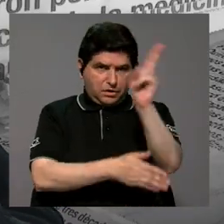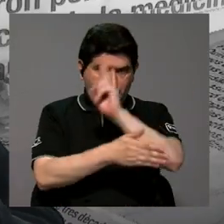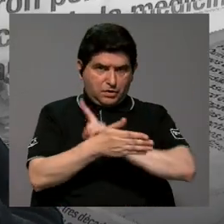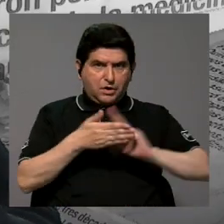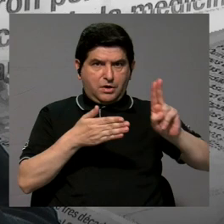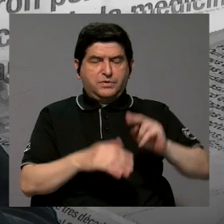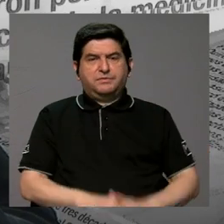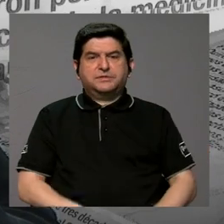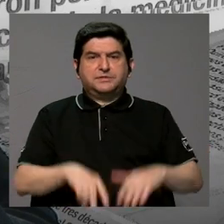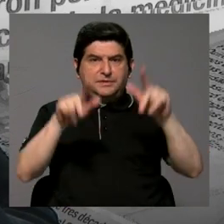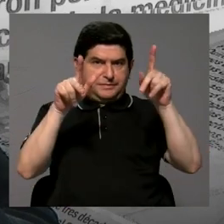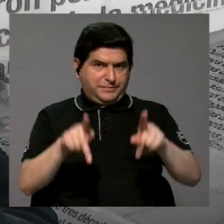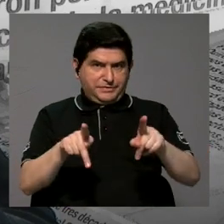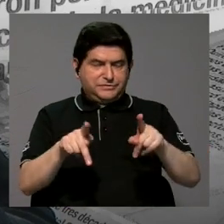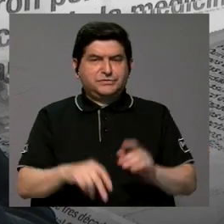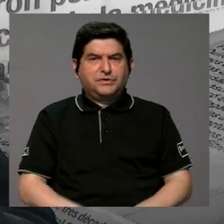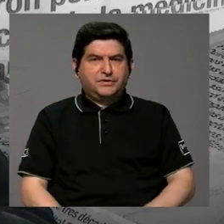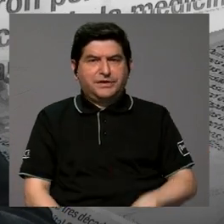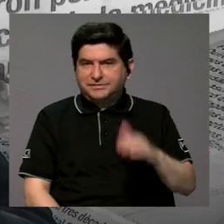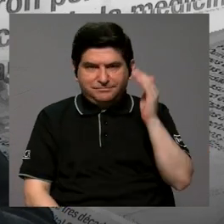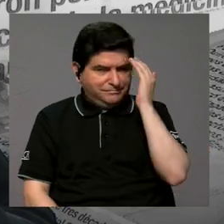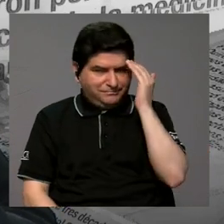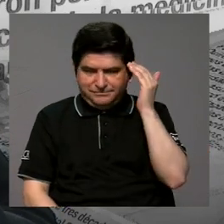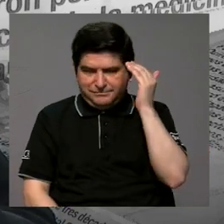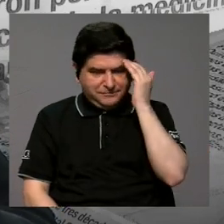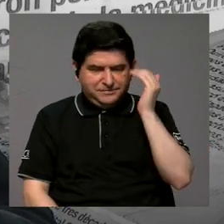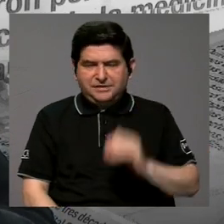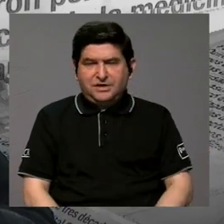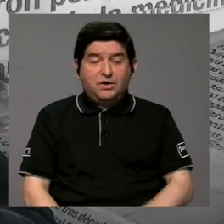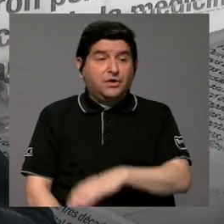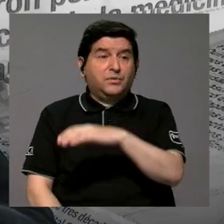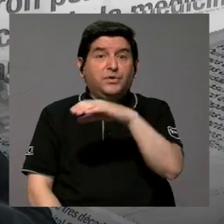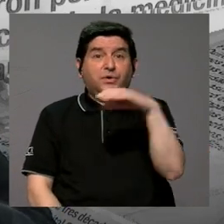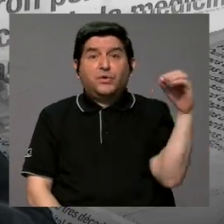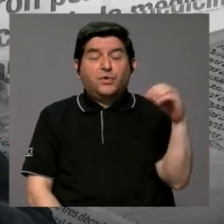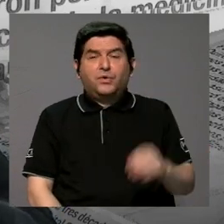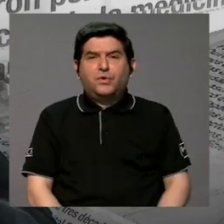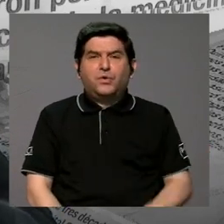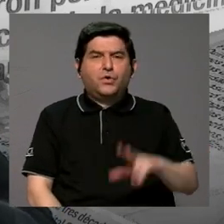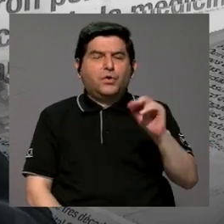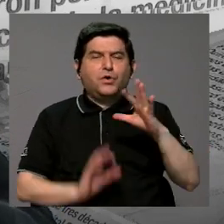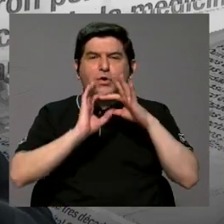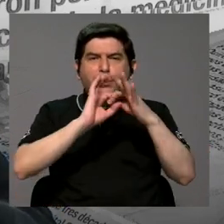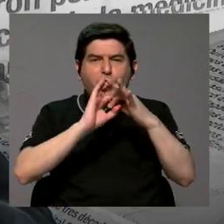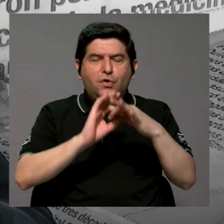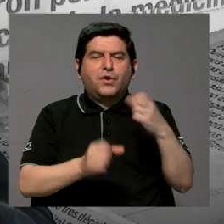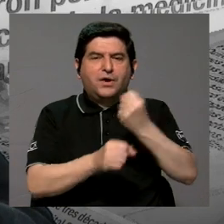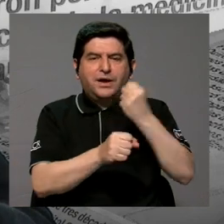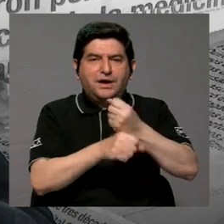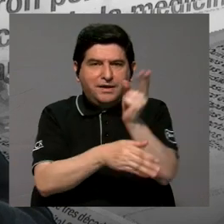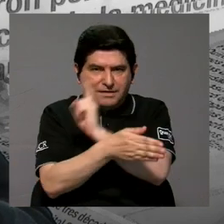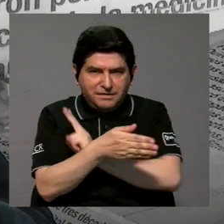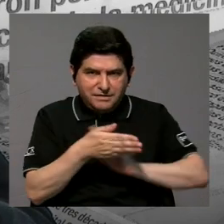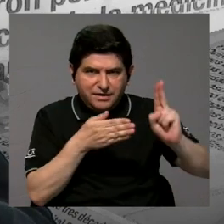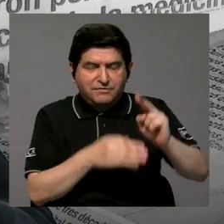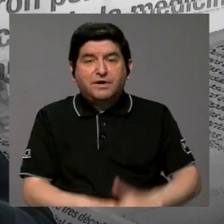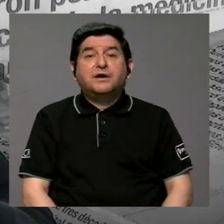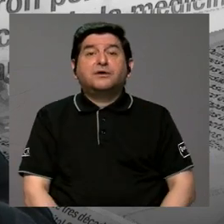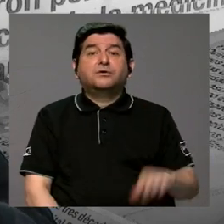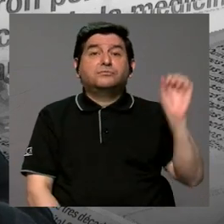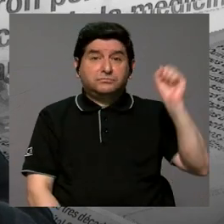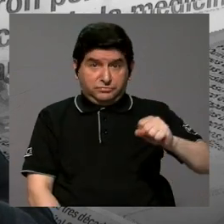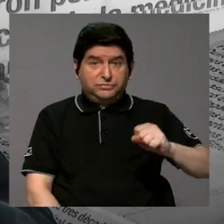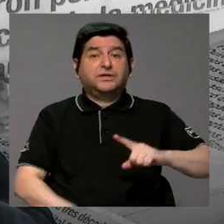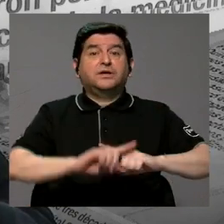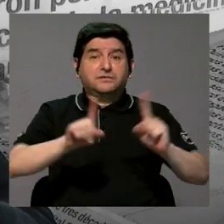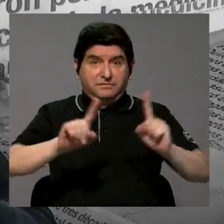universidad para los que no saben no están muy ligados al quehacer universitario ha tenido